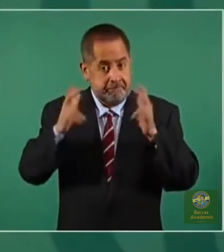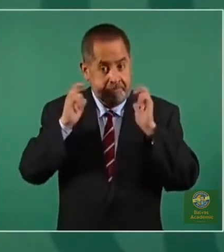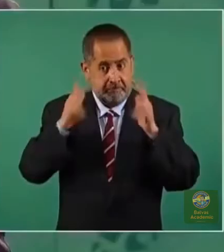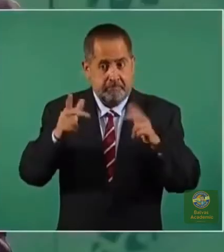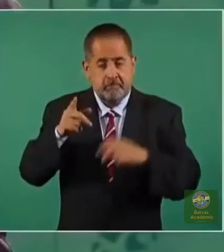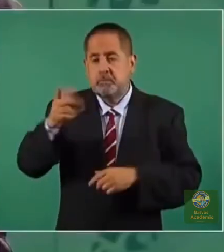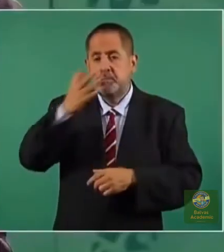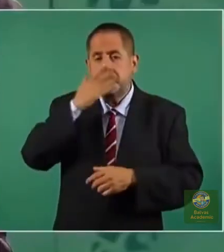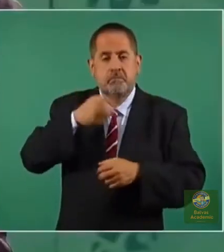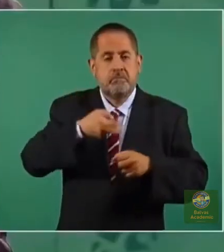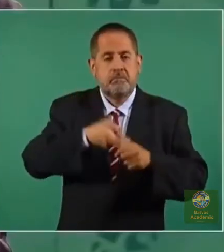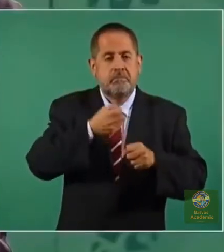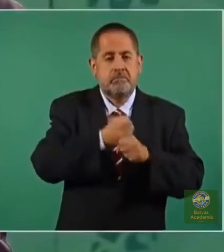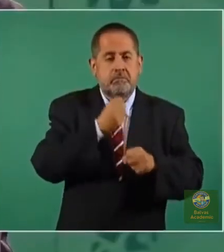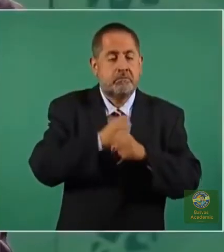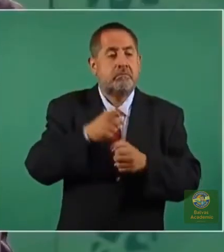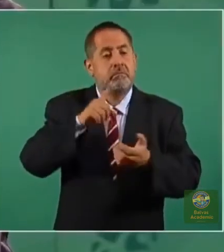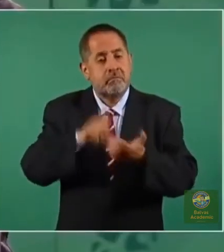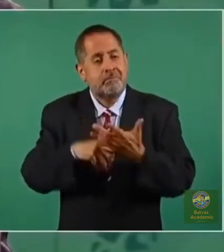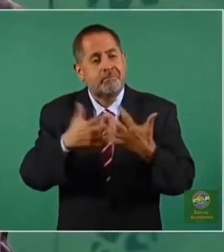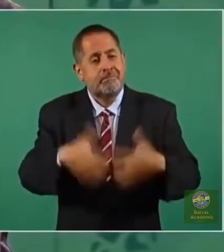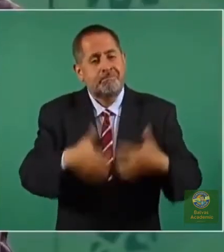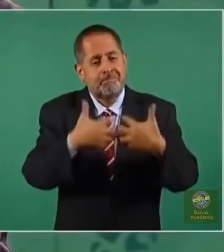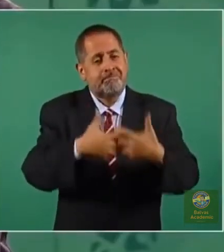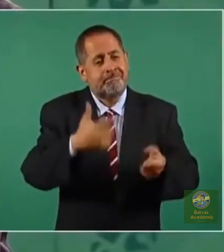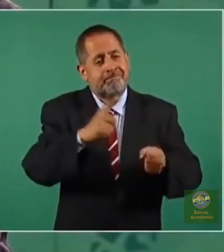cervecerías, son refresquerías.